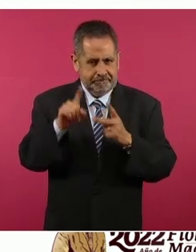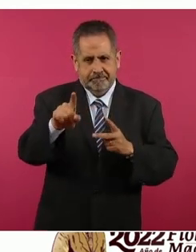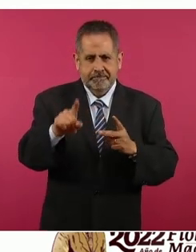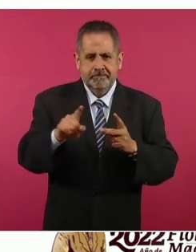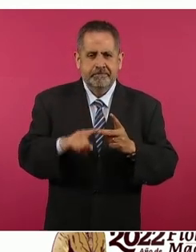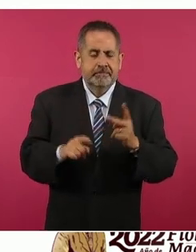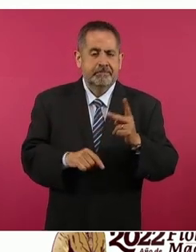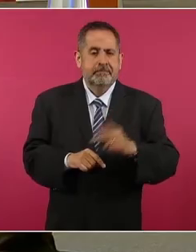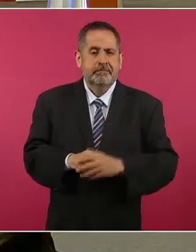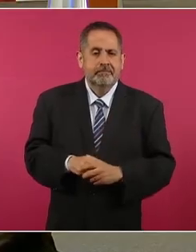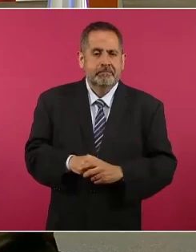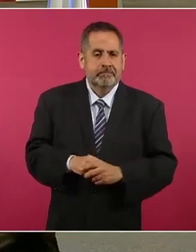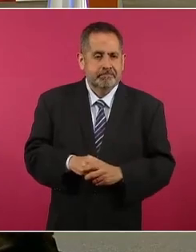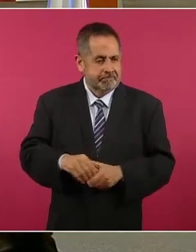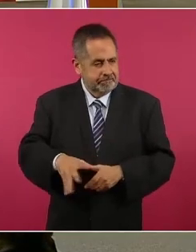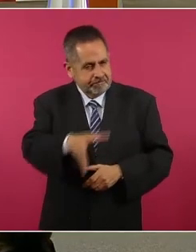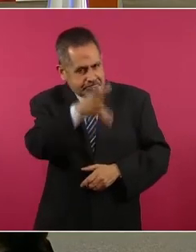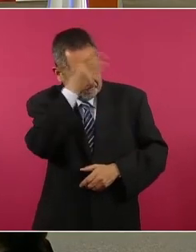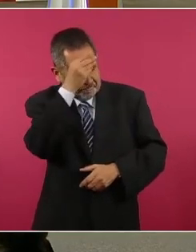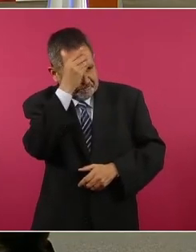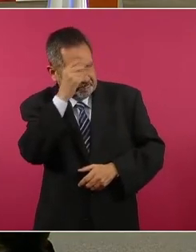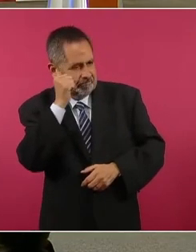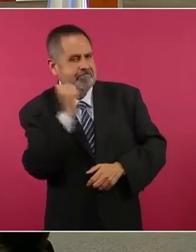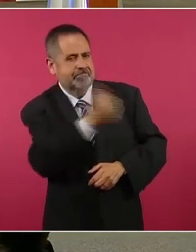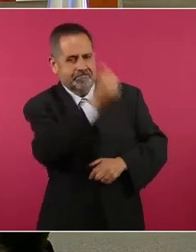Tengan para que aprendan,